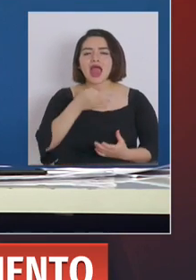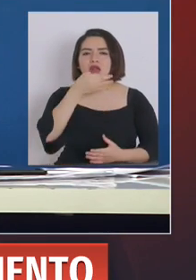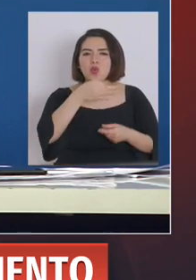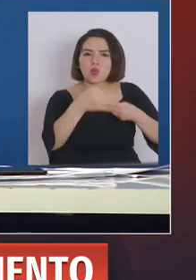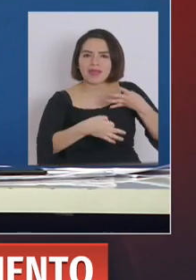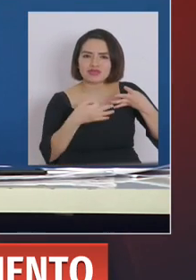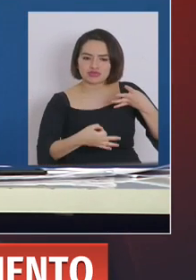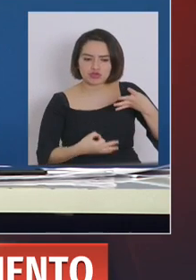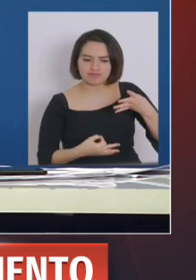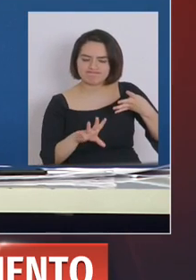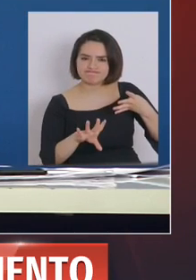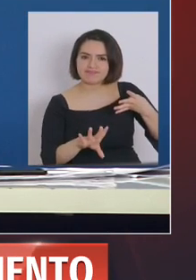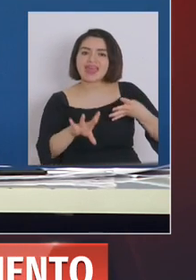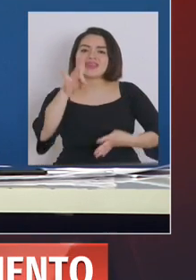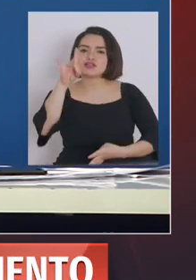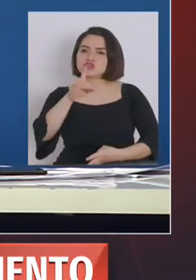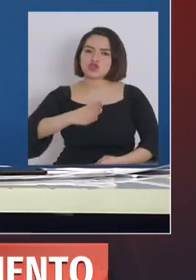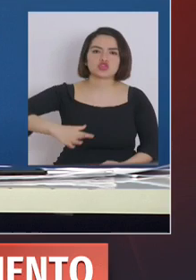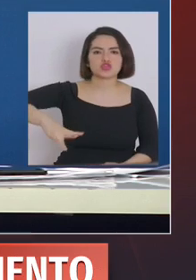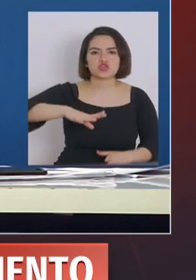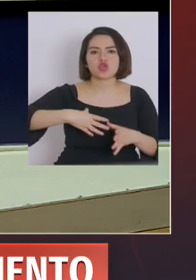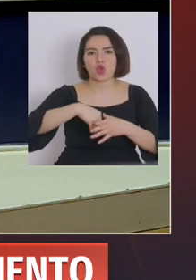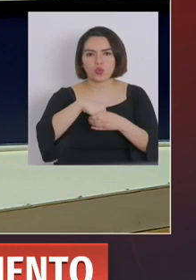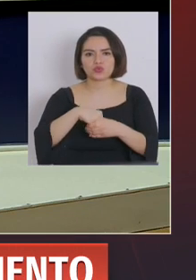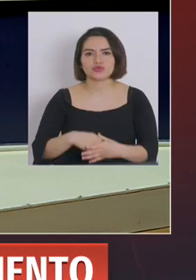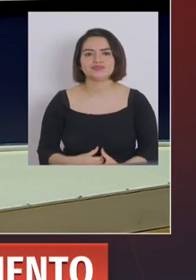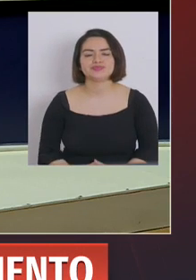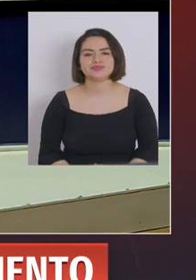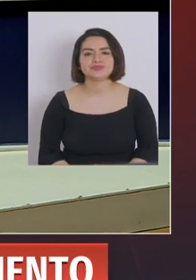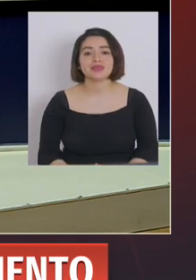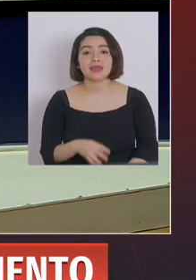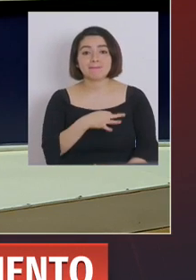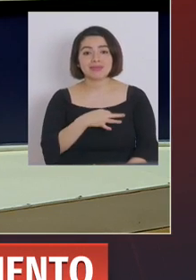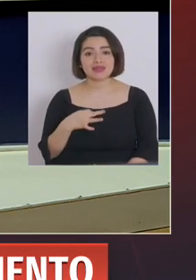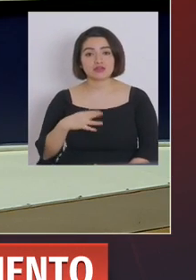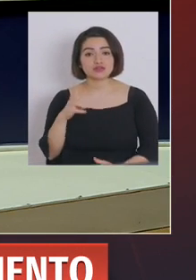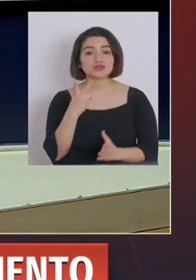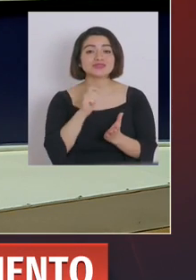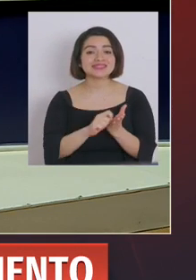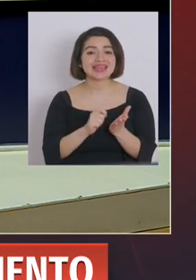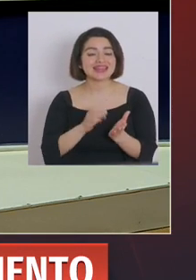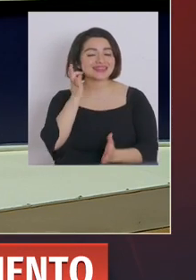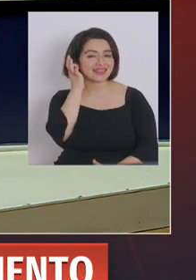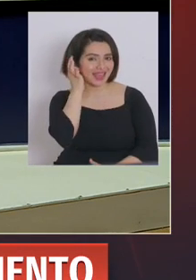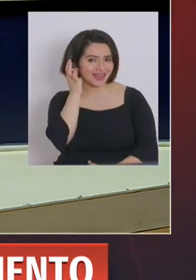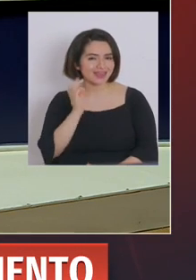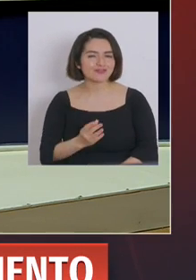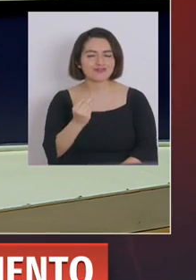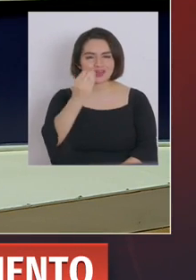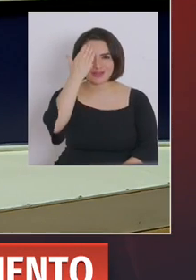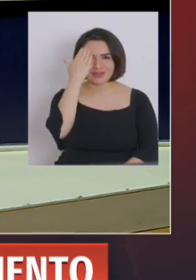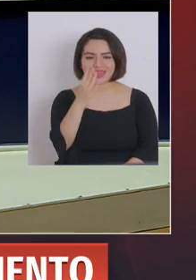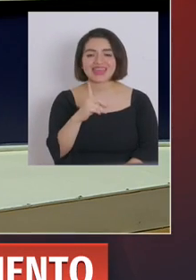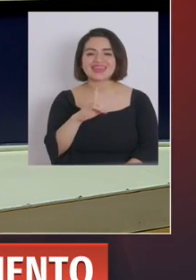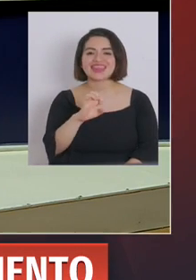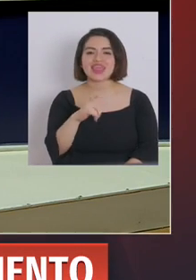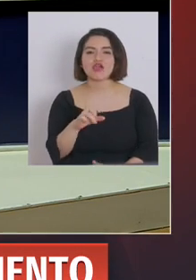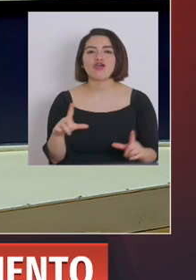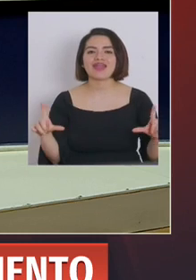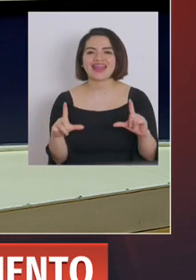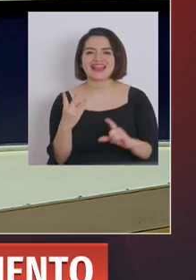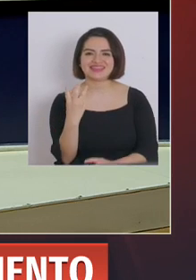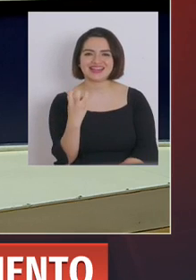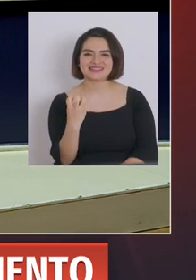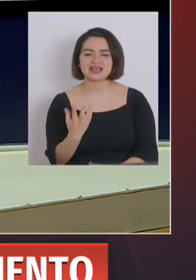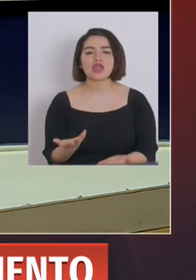argumentos para tomar las decisiones en conjunto. Ministro, subsecretarias, ¿qué tal? Buenos días. Diego Quesada de Canal 13.